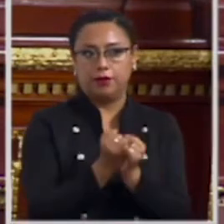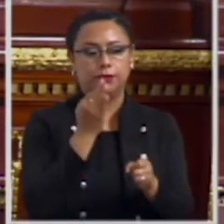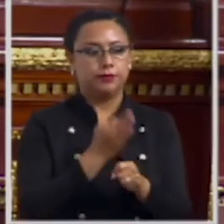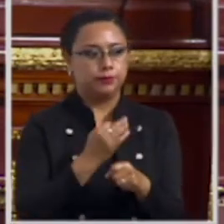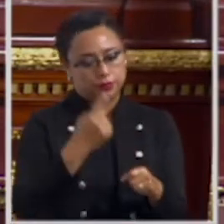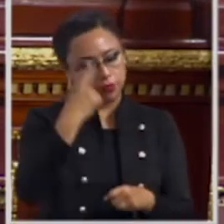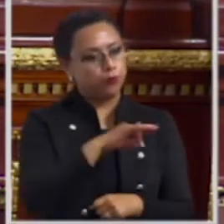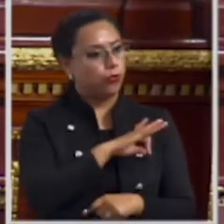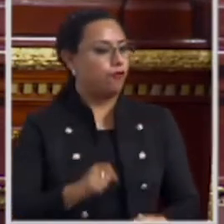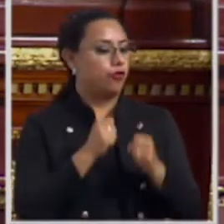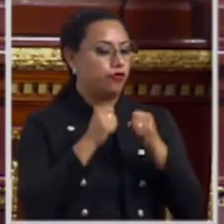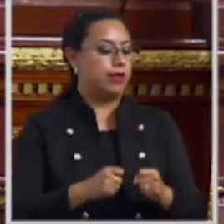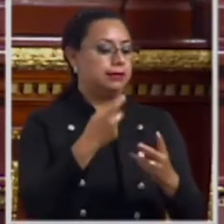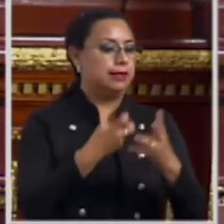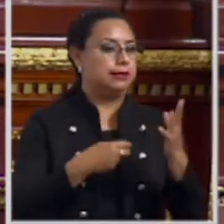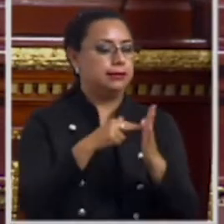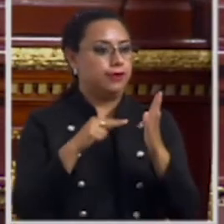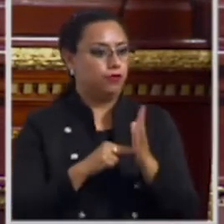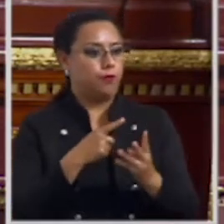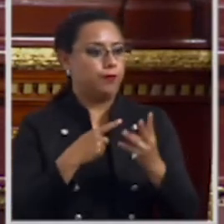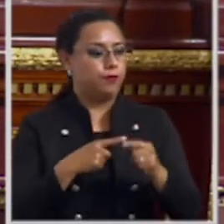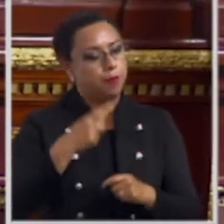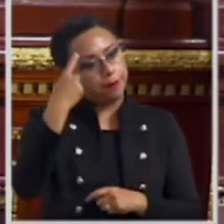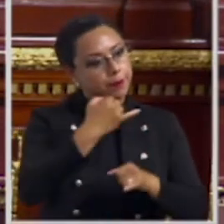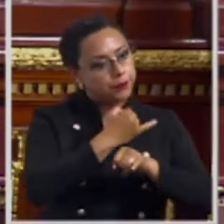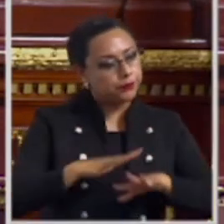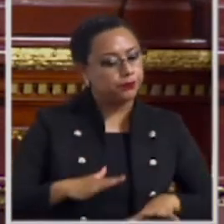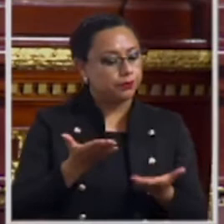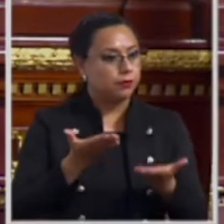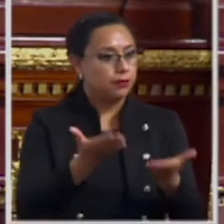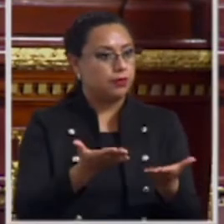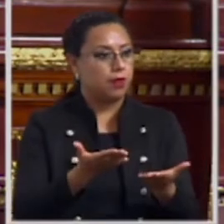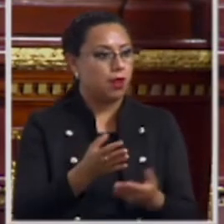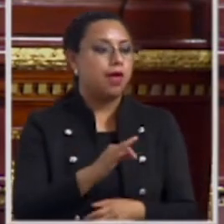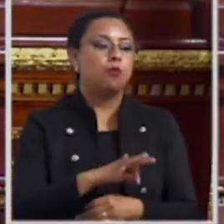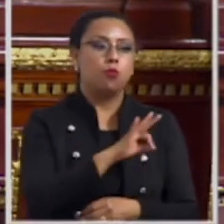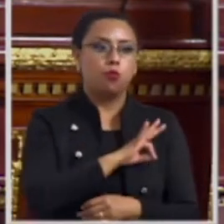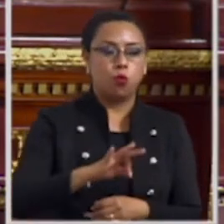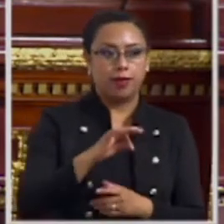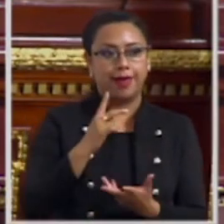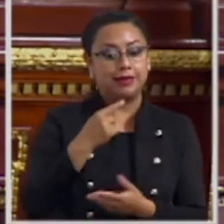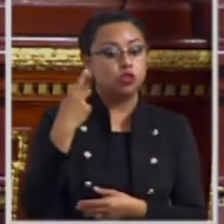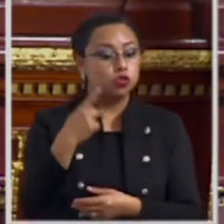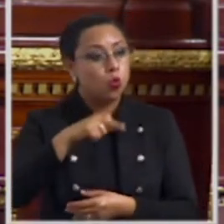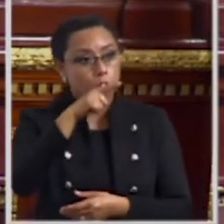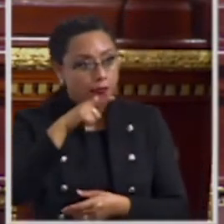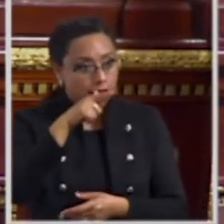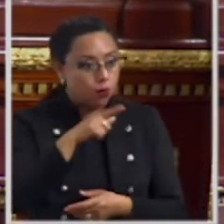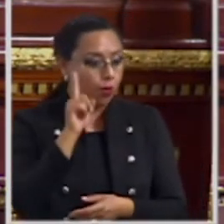fortalecer la disposición de la norma y alentar a que la información proporcionada sea en la lengua de las mujeres y niñas indígenas,